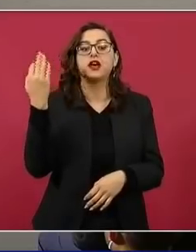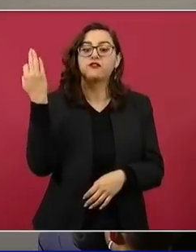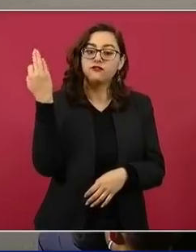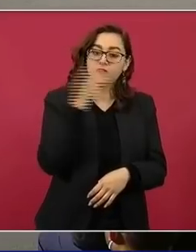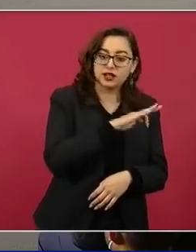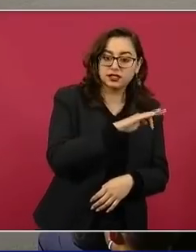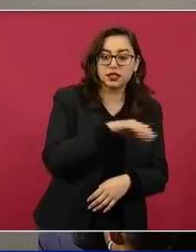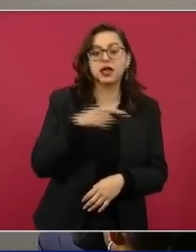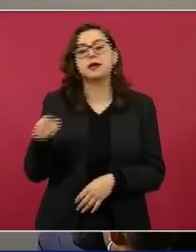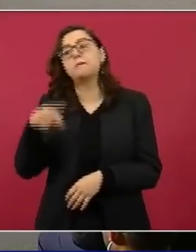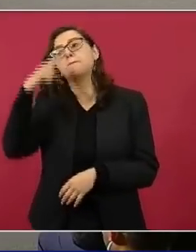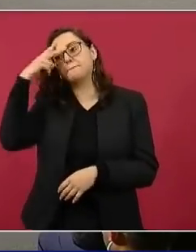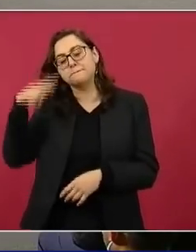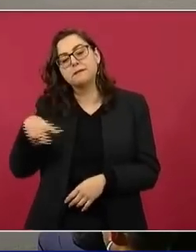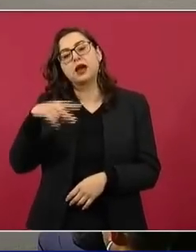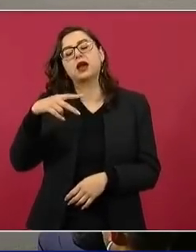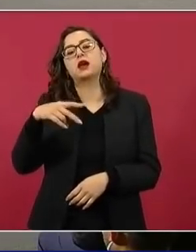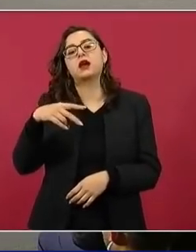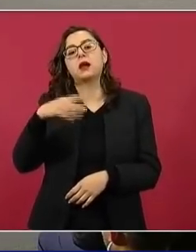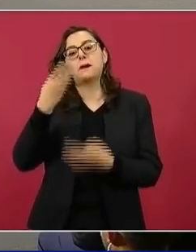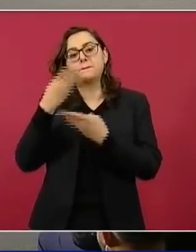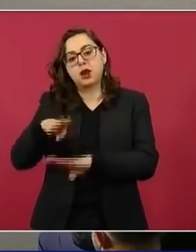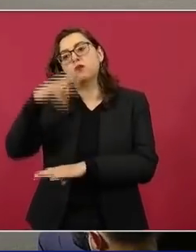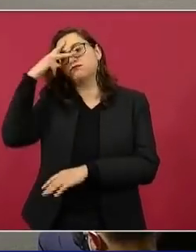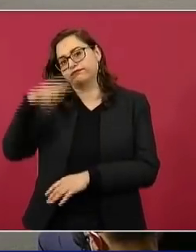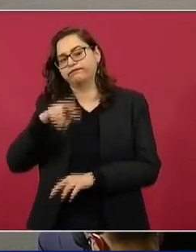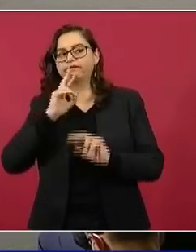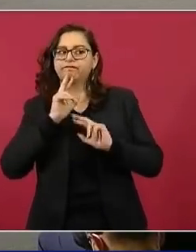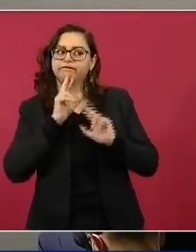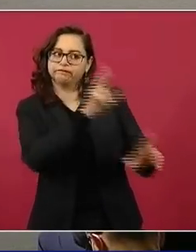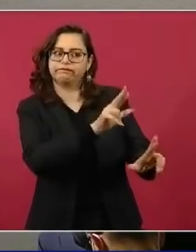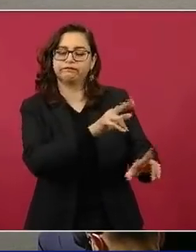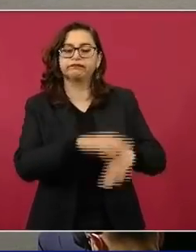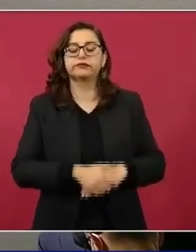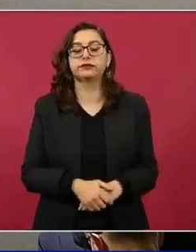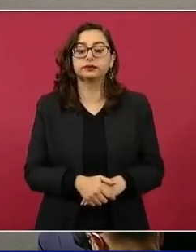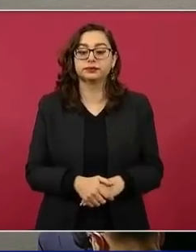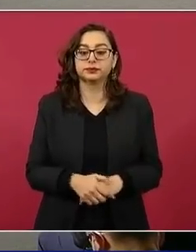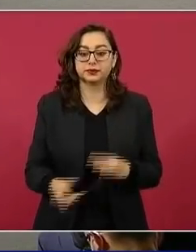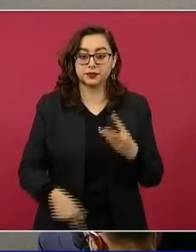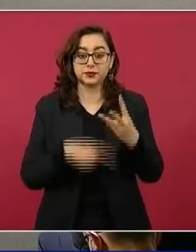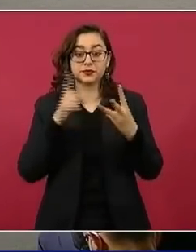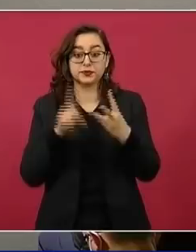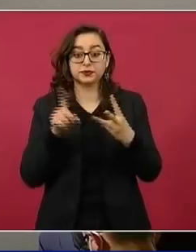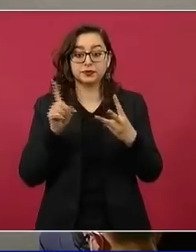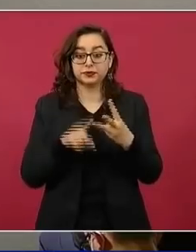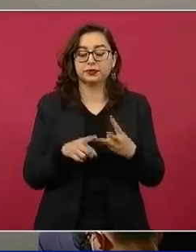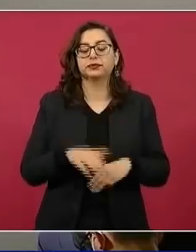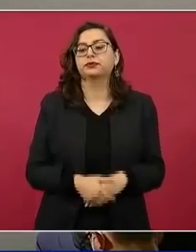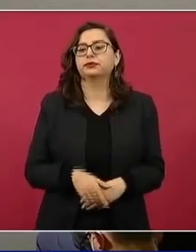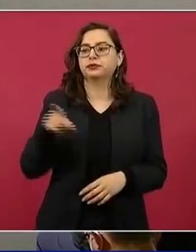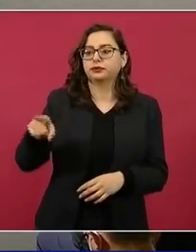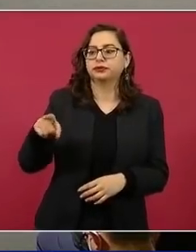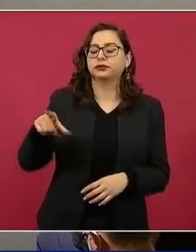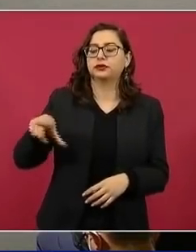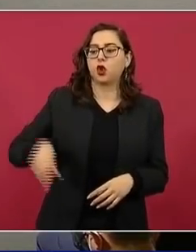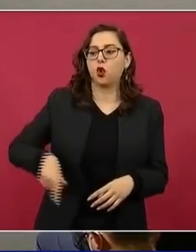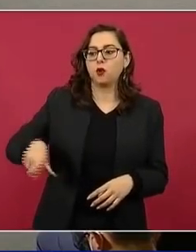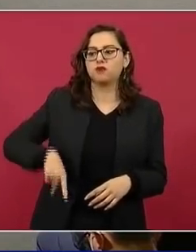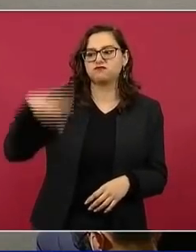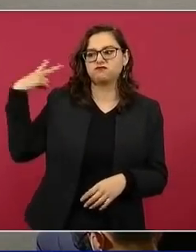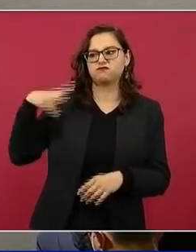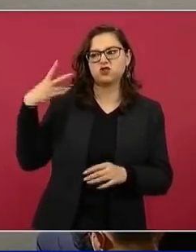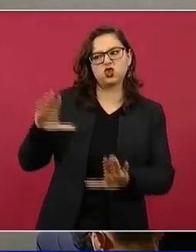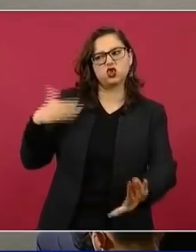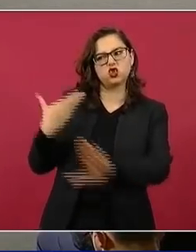Y la tercera, por favor. Con tal de darle duro al gobierno de Veracruz, hay que echarle la culpa de todo lo que pasa.